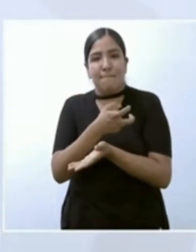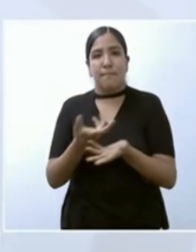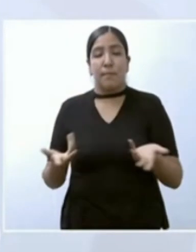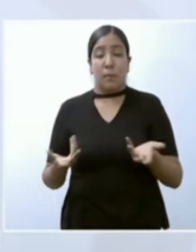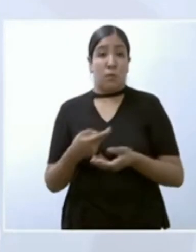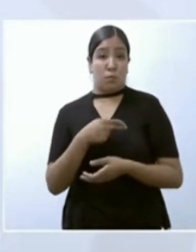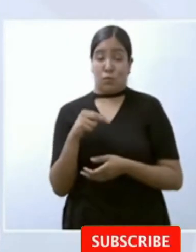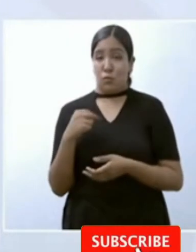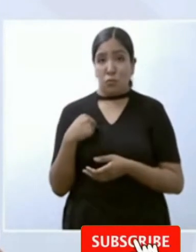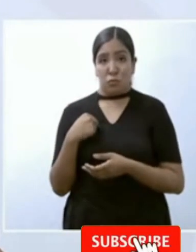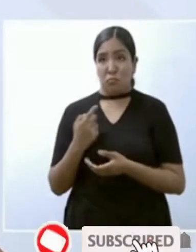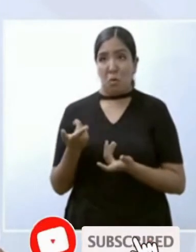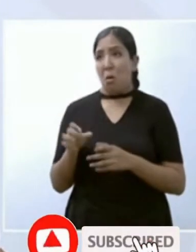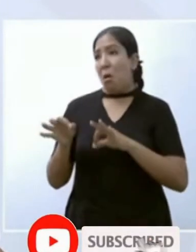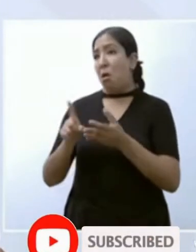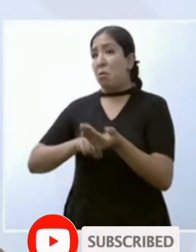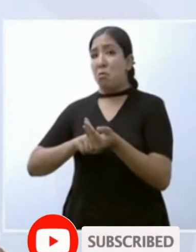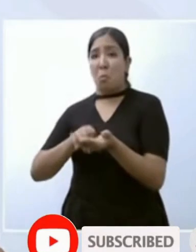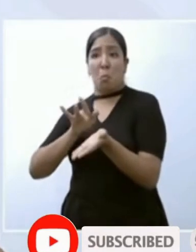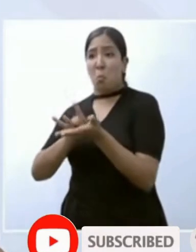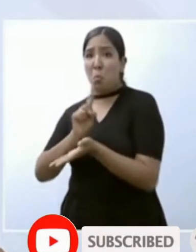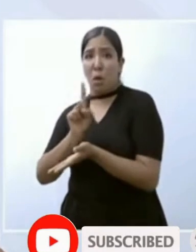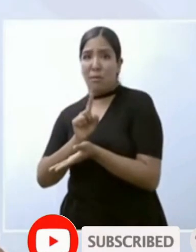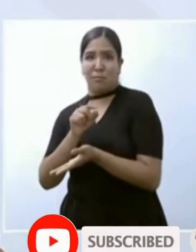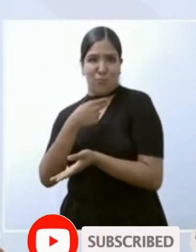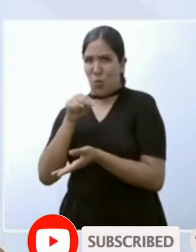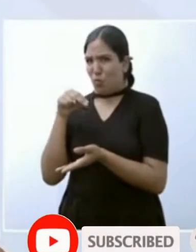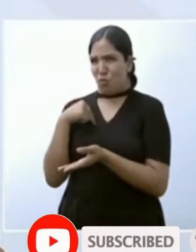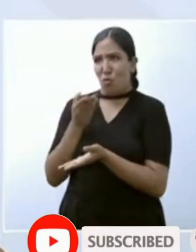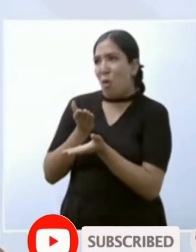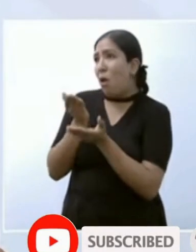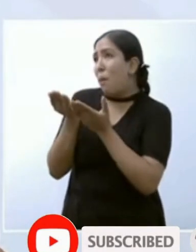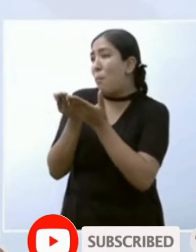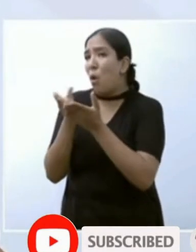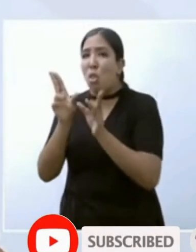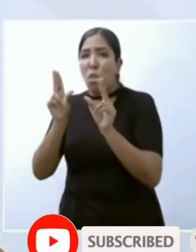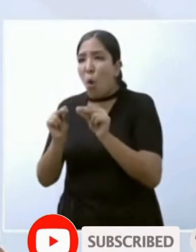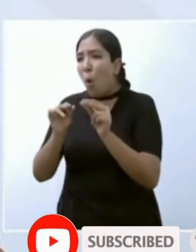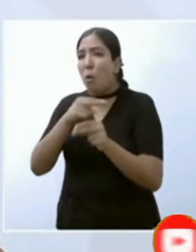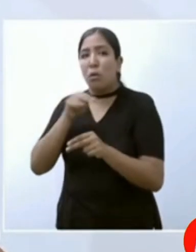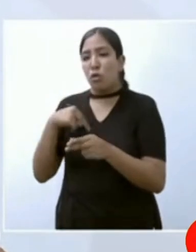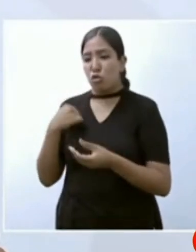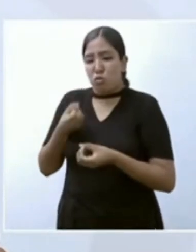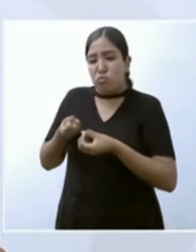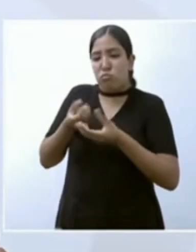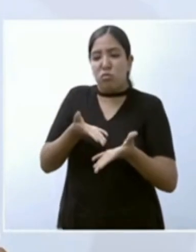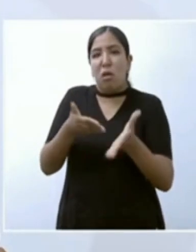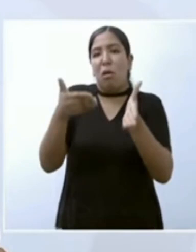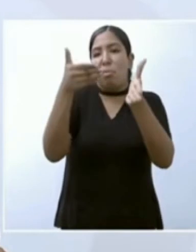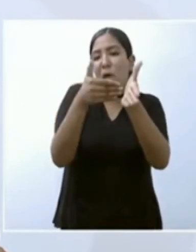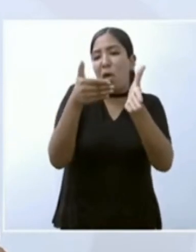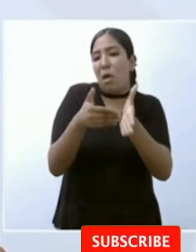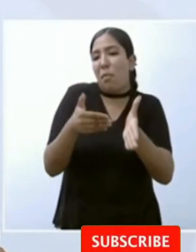eh obstaculizan el avance de las obras eh de los